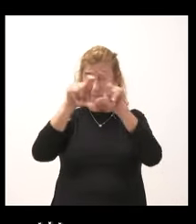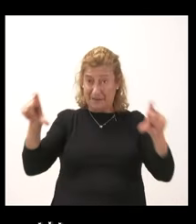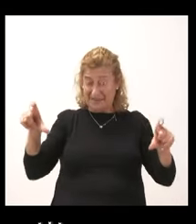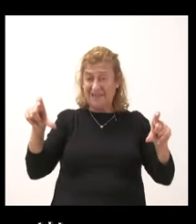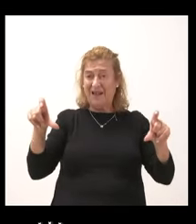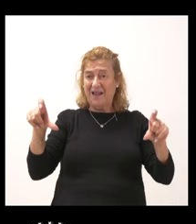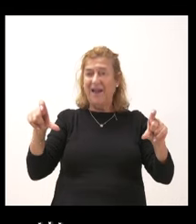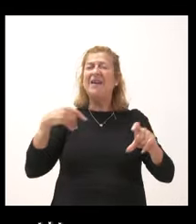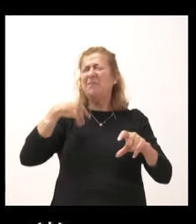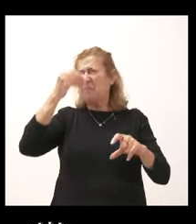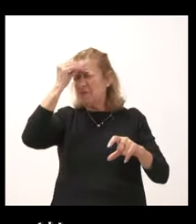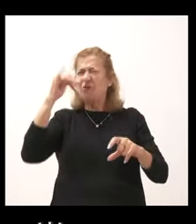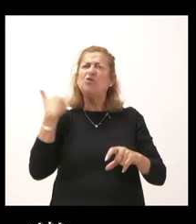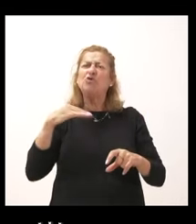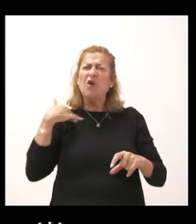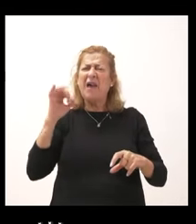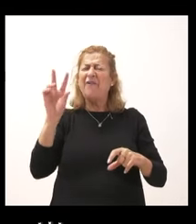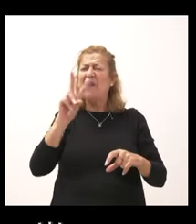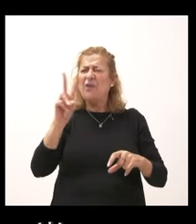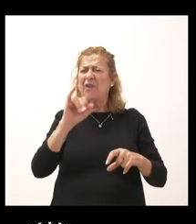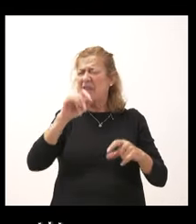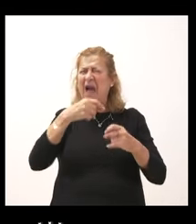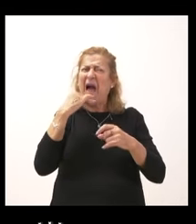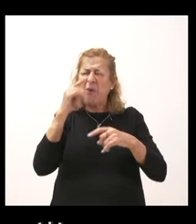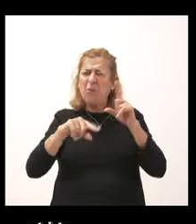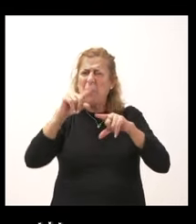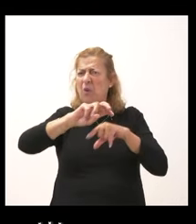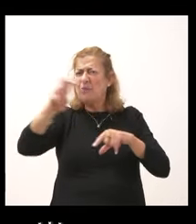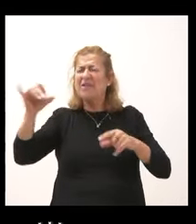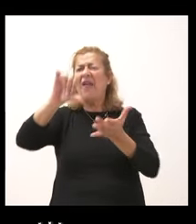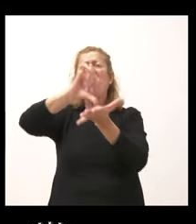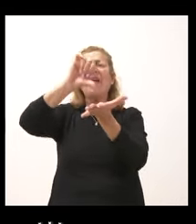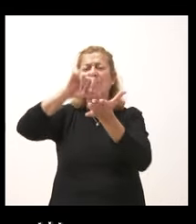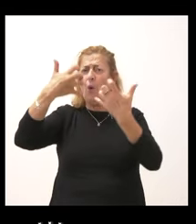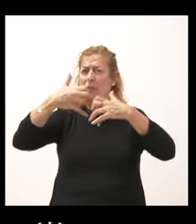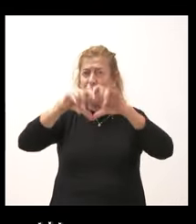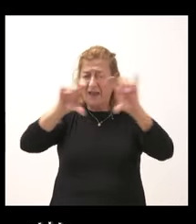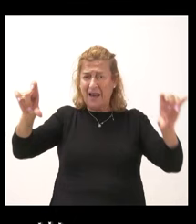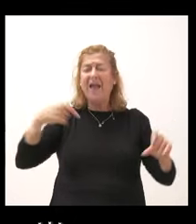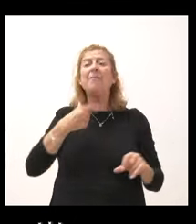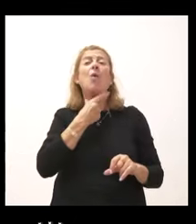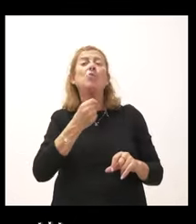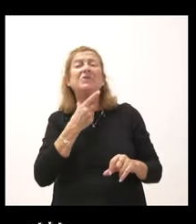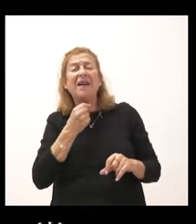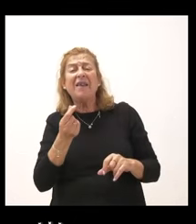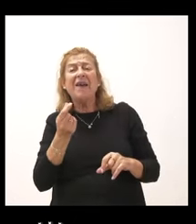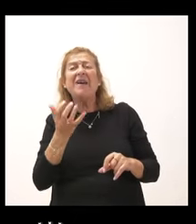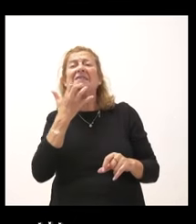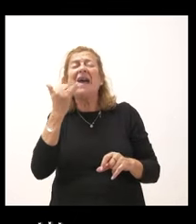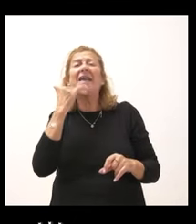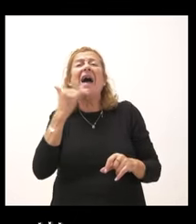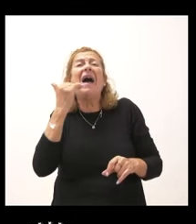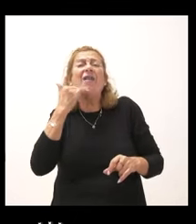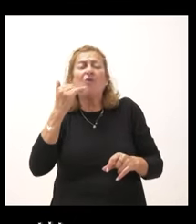si no me equivoco, en Soria, en Valladolid y en alguna otra provincia, centros industriales. Me gustaría saber si hay algo